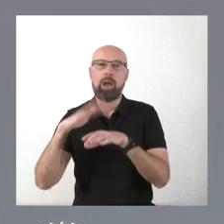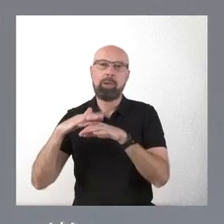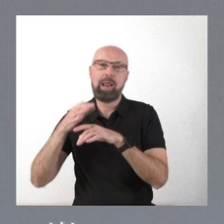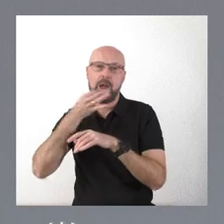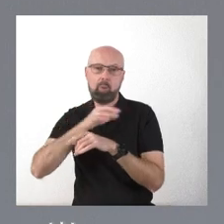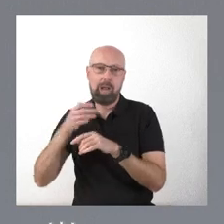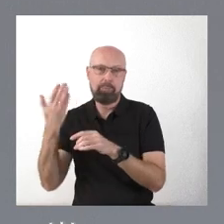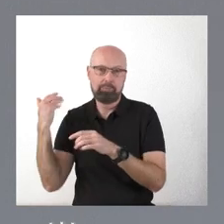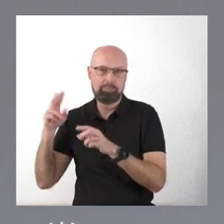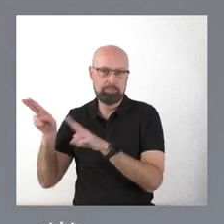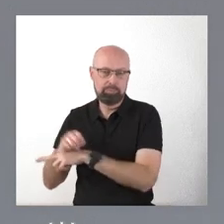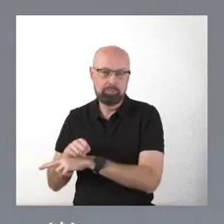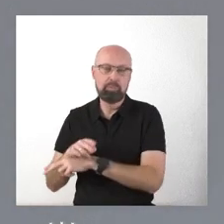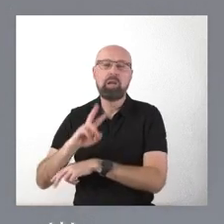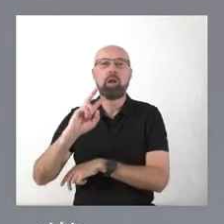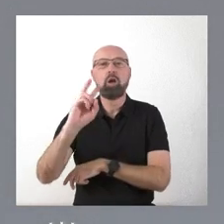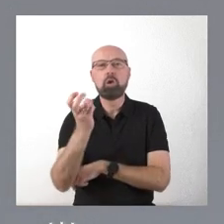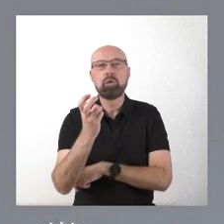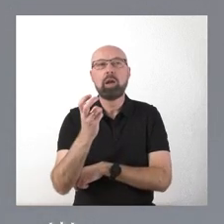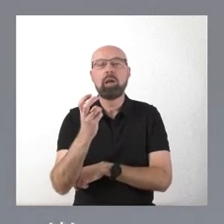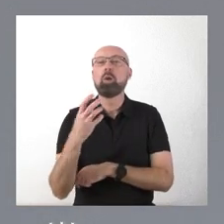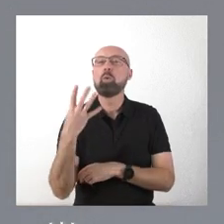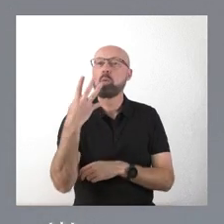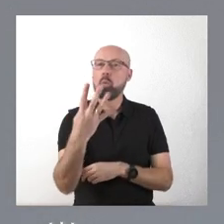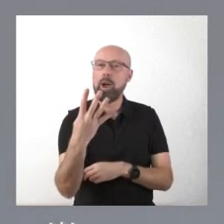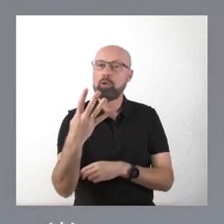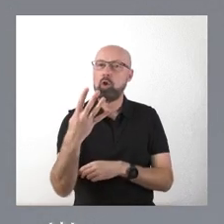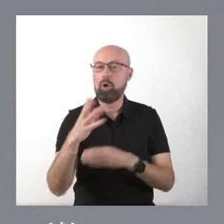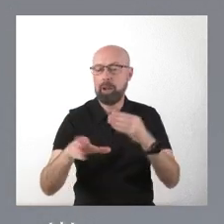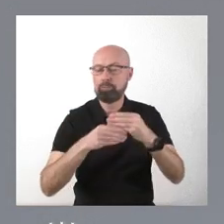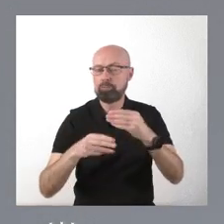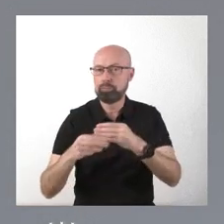disposiciones formales.